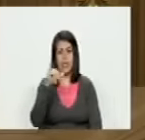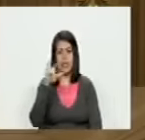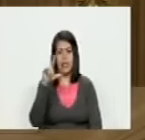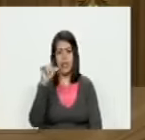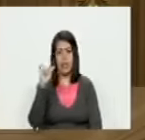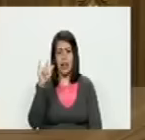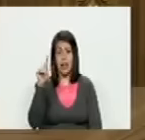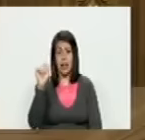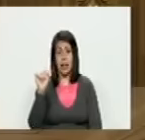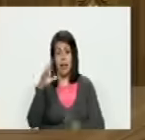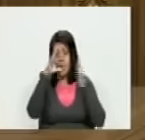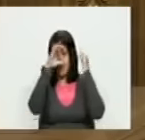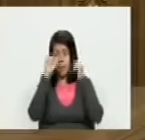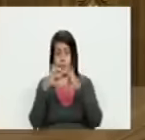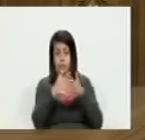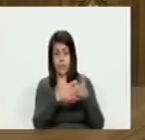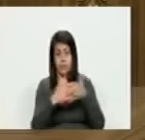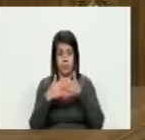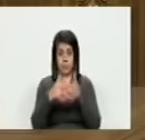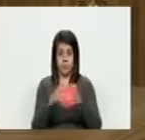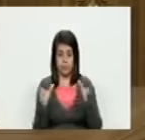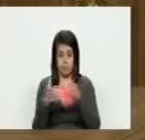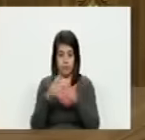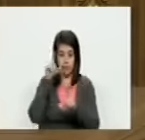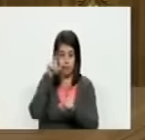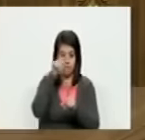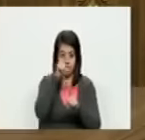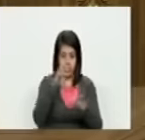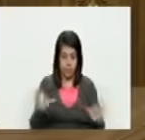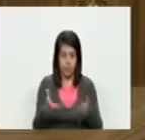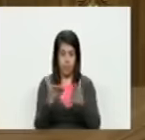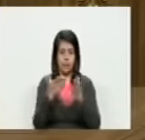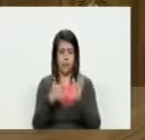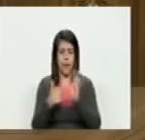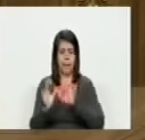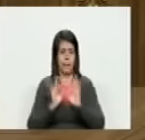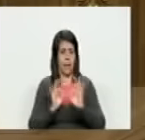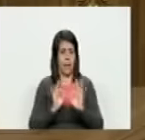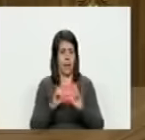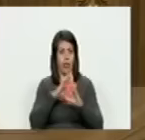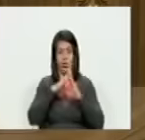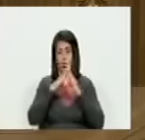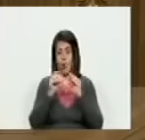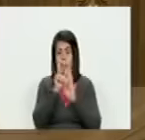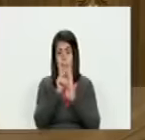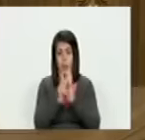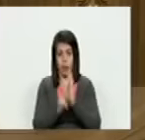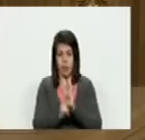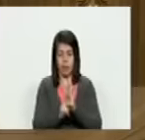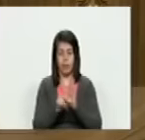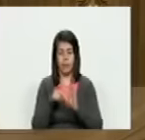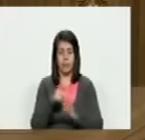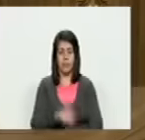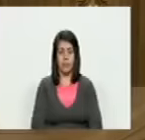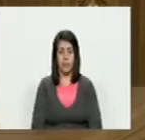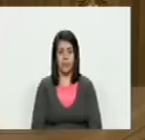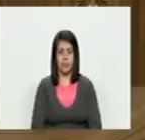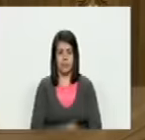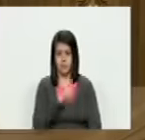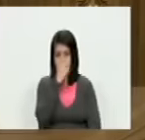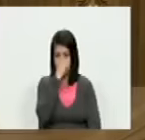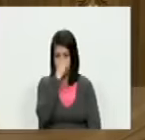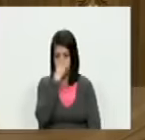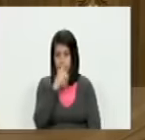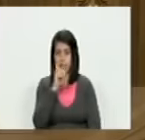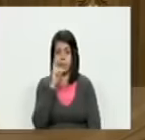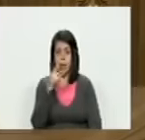embajador de Estados Unidos agrupa a la oposición los entrena los empuja y les monta el PBT PBT es la clave de esto incluso hay